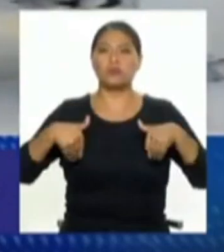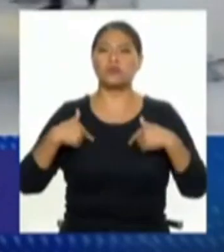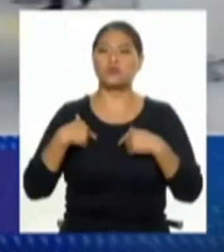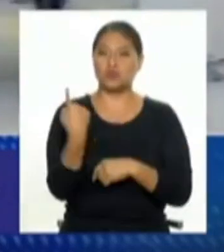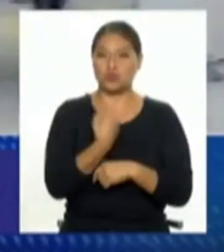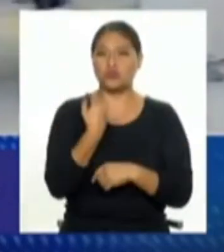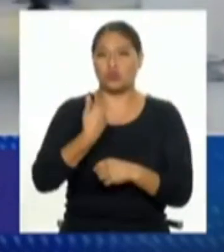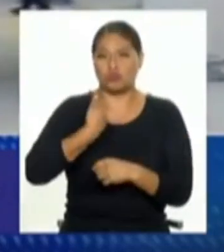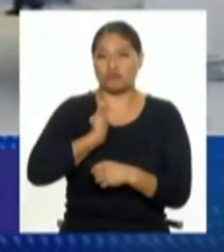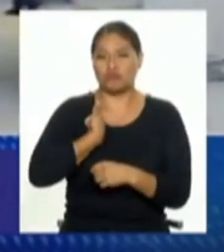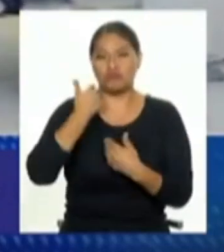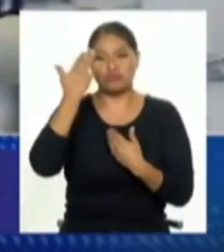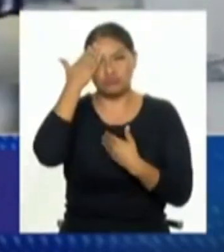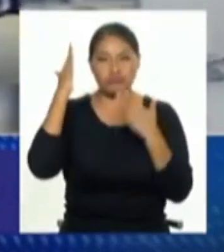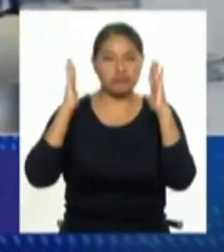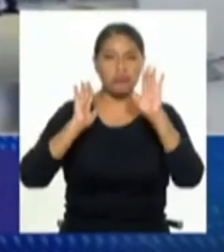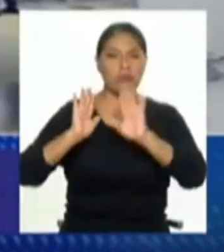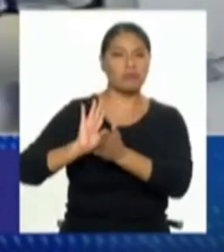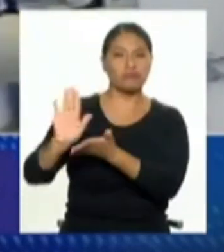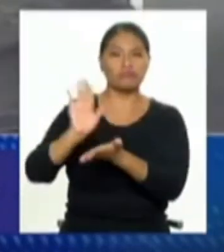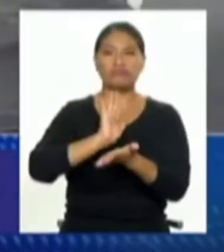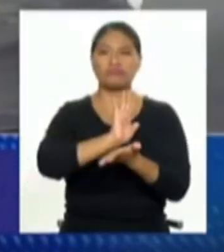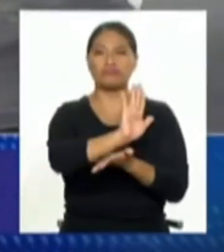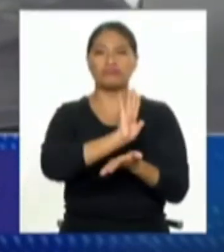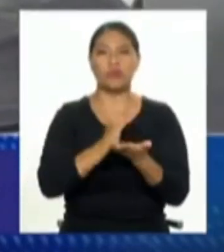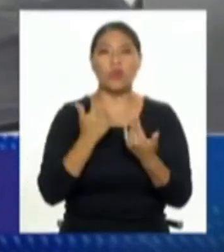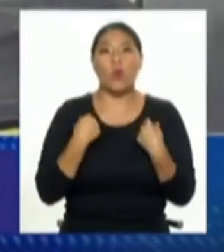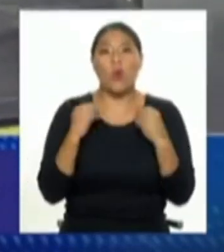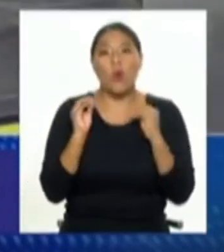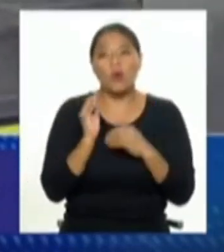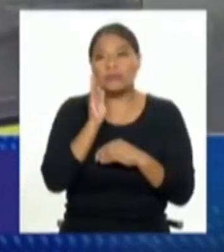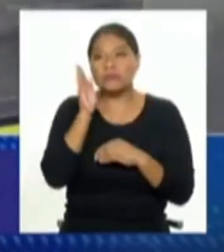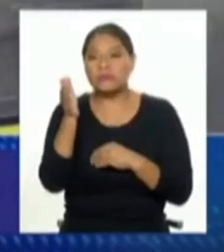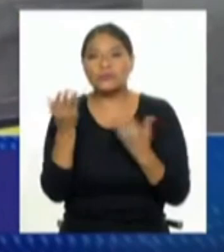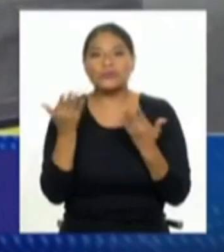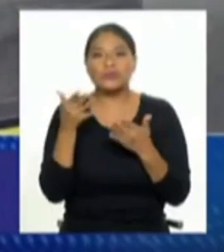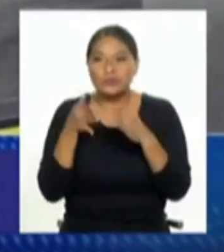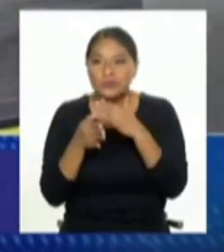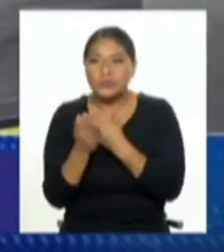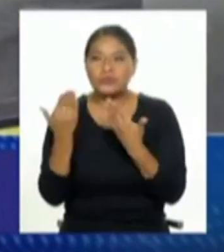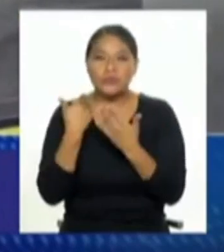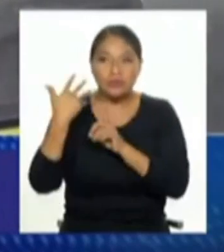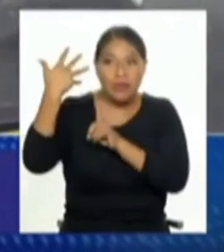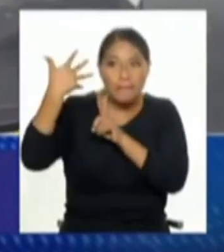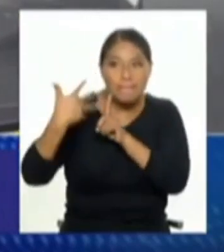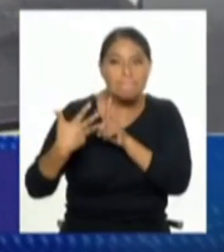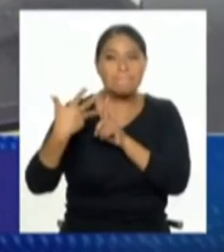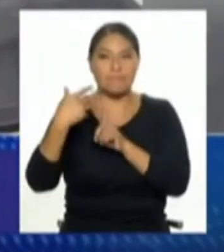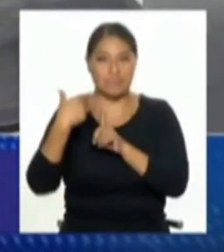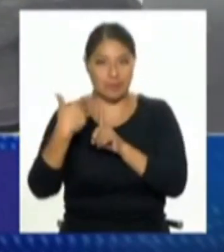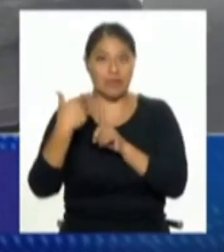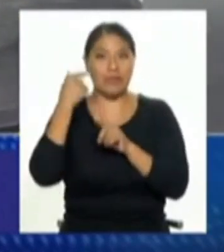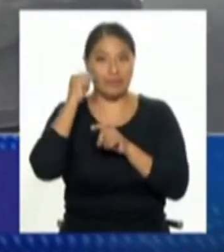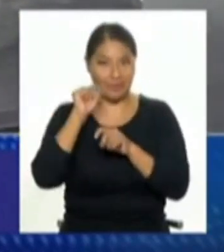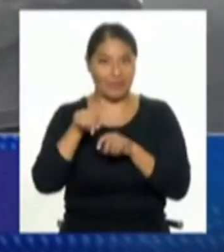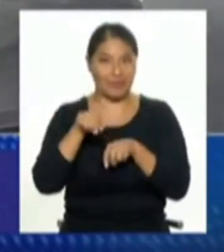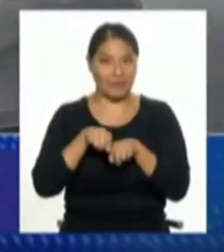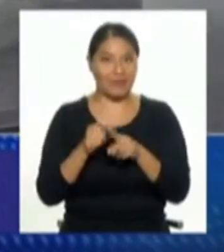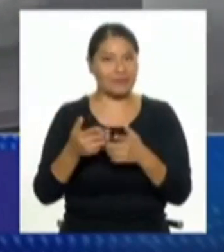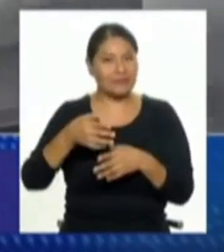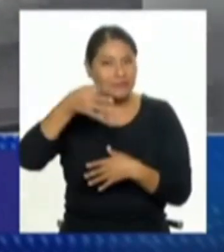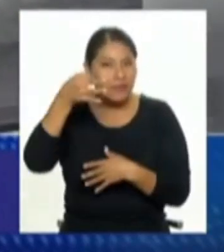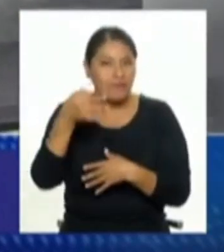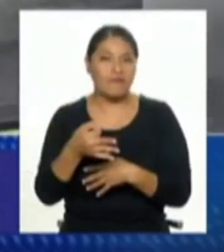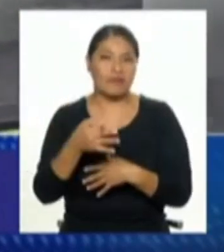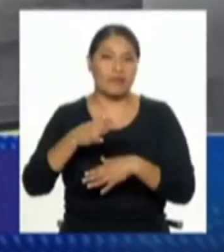de un especialista en salud mental o no sabemos dónde acudir o no tenemos cómo acceder a tratamiento. Entonces tenemos que ser enfáticos, que